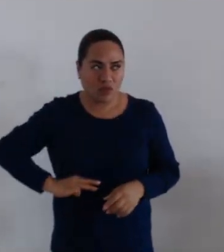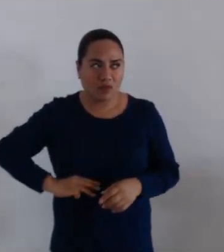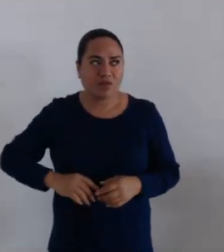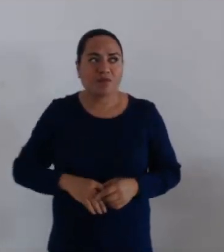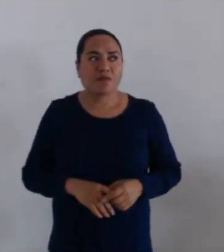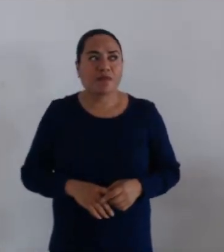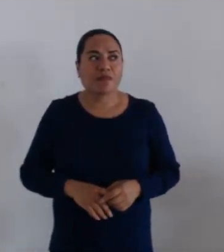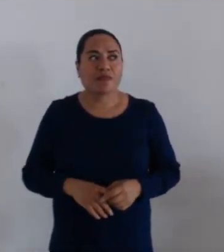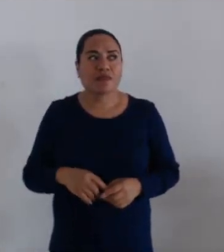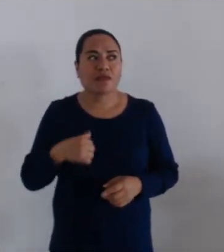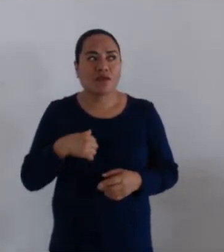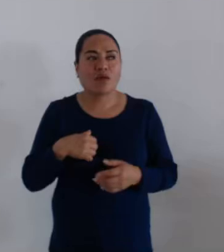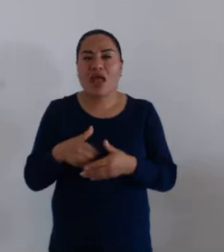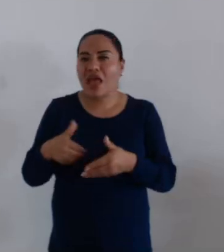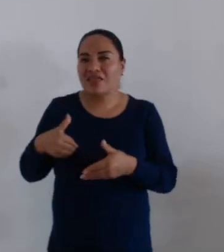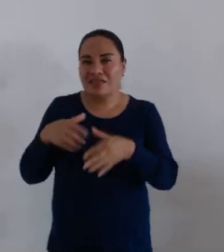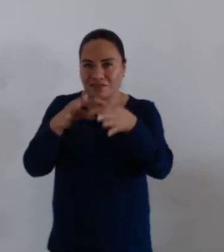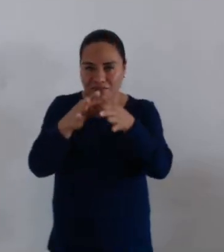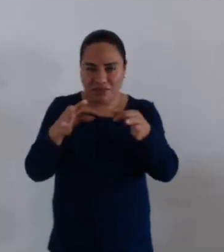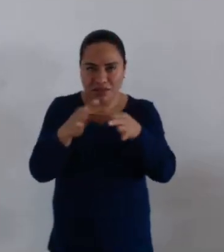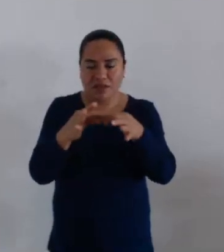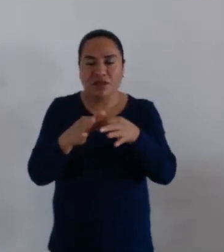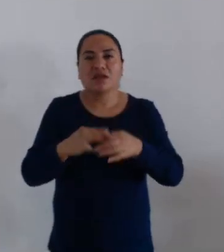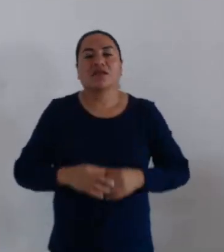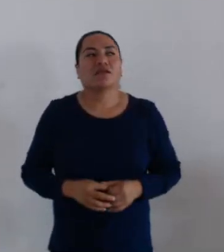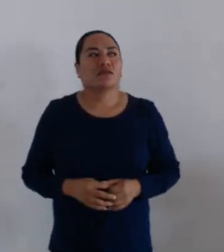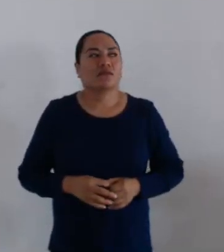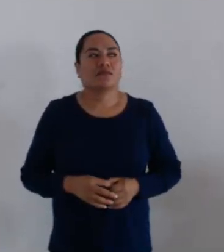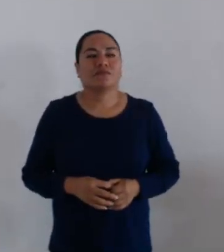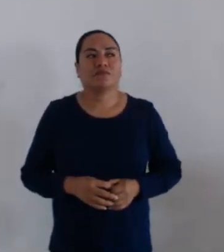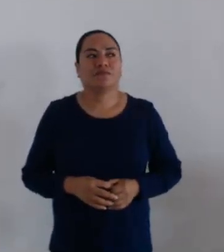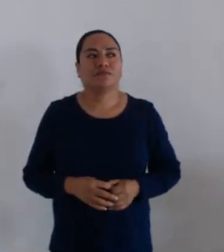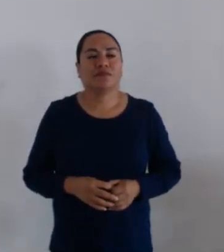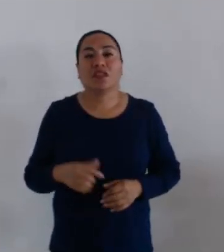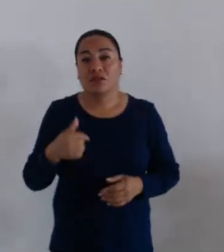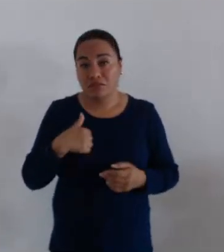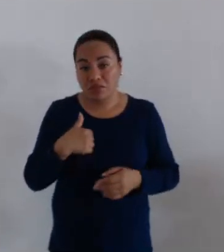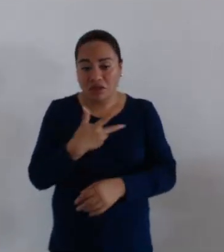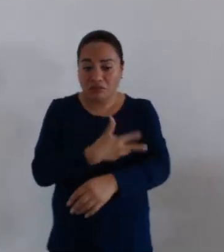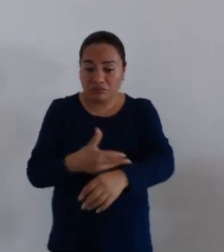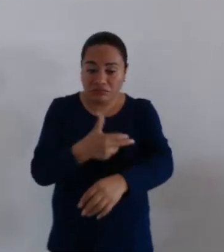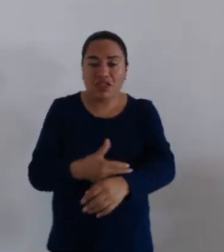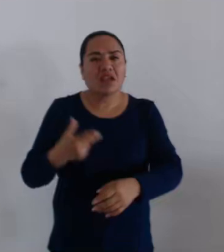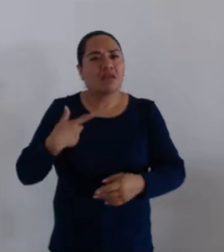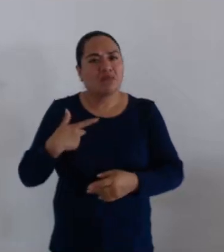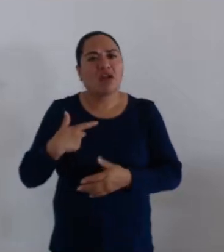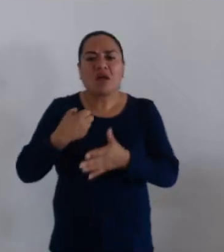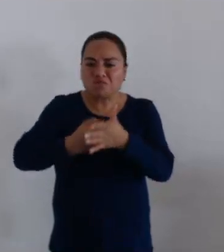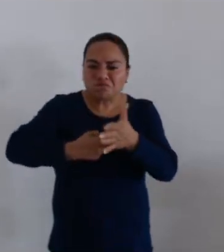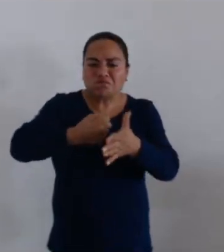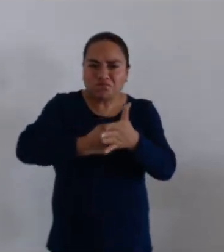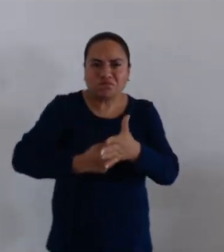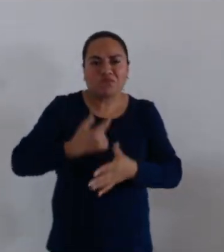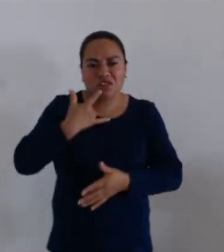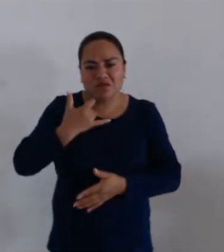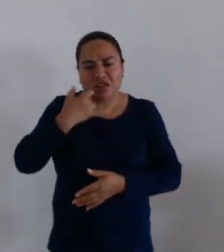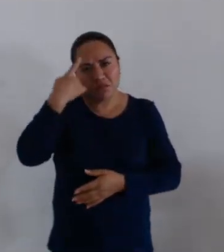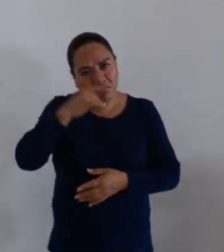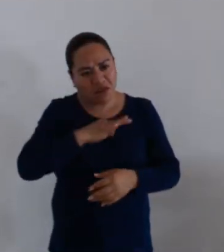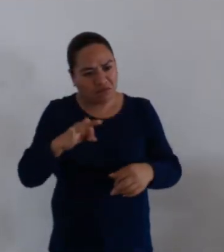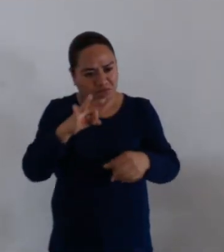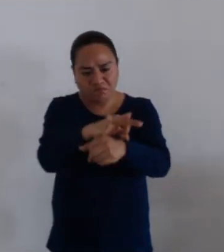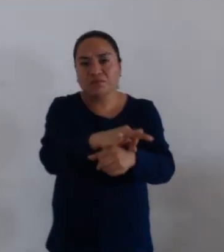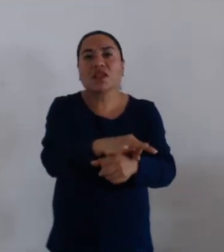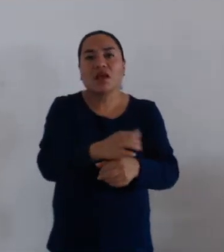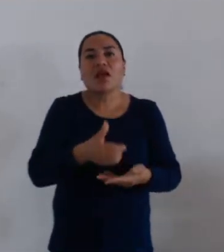como lo cité al inicio, mencionar que como promotora y defensora de esos acuerdos que se mantuvieron,